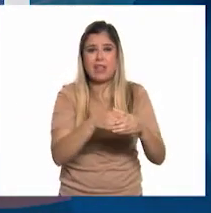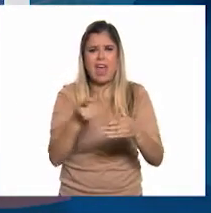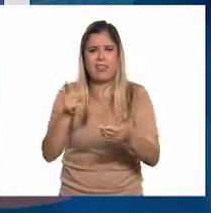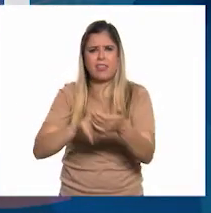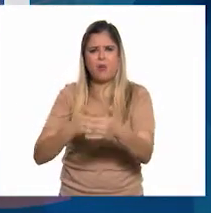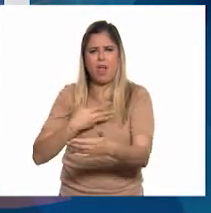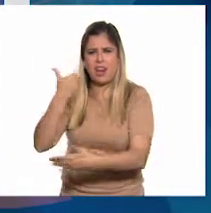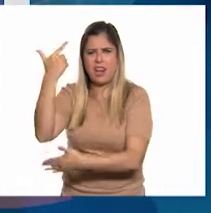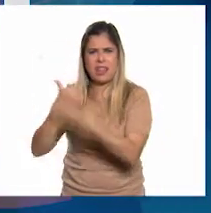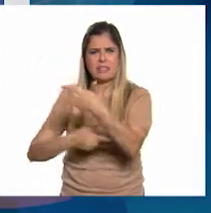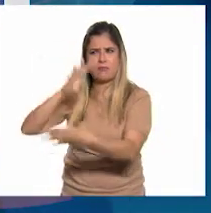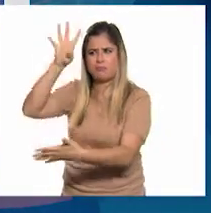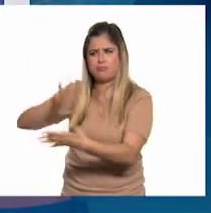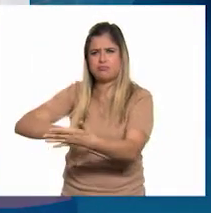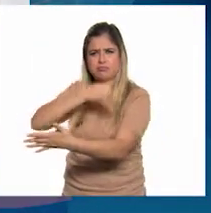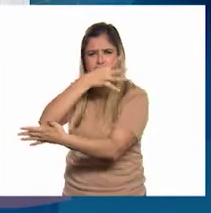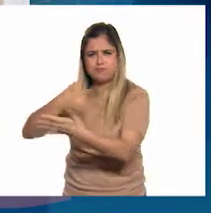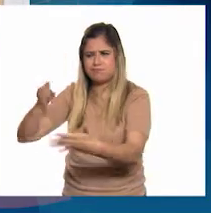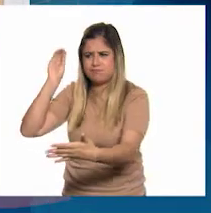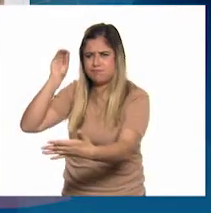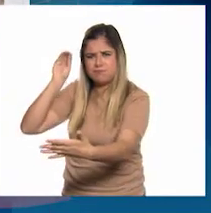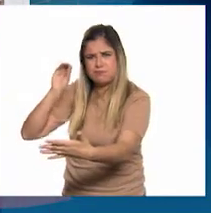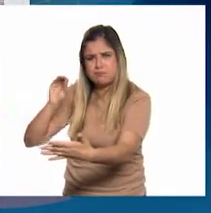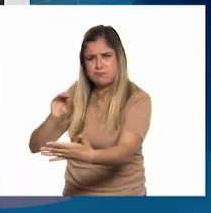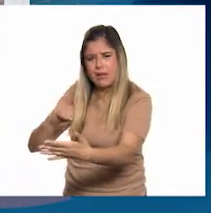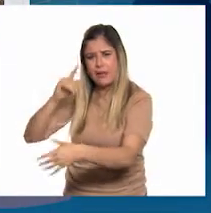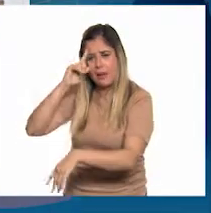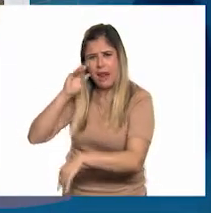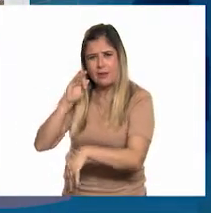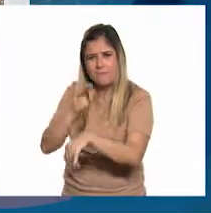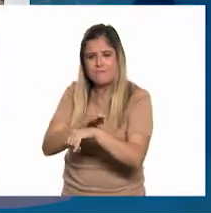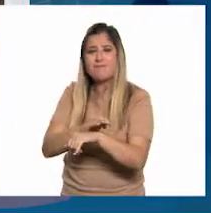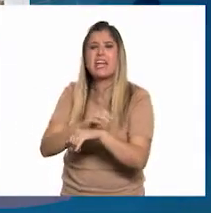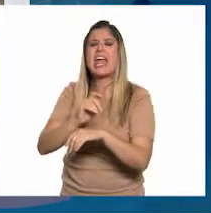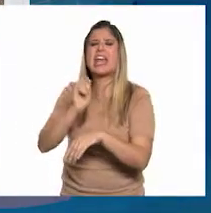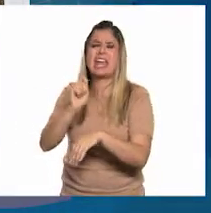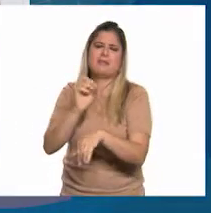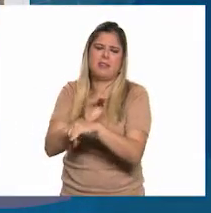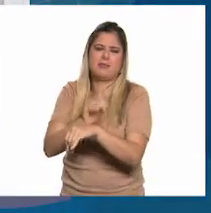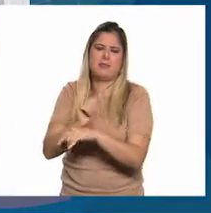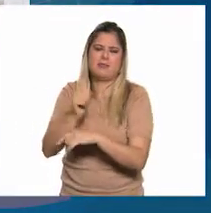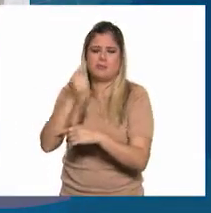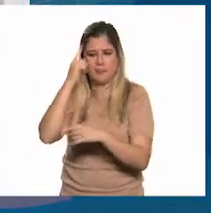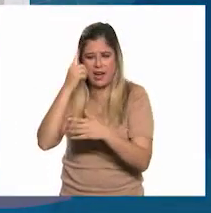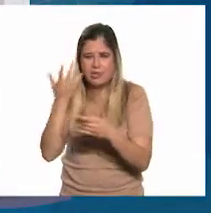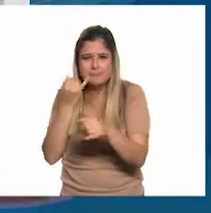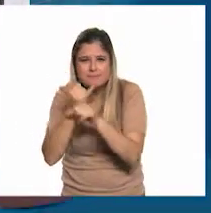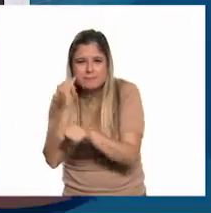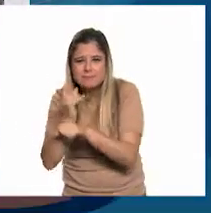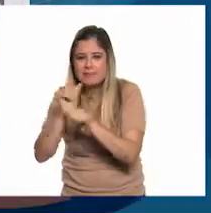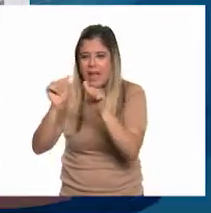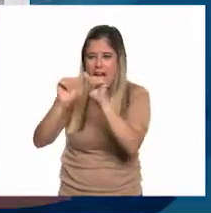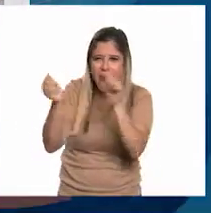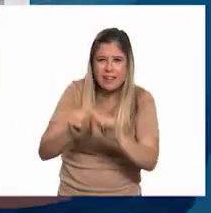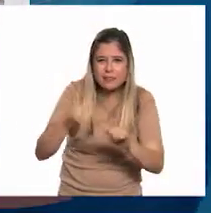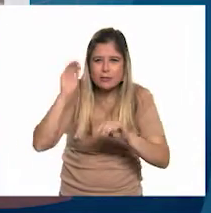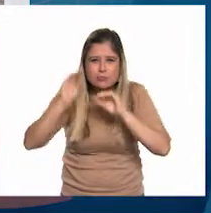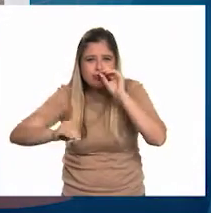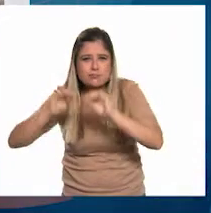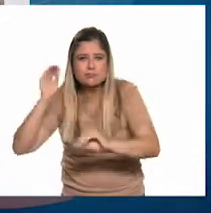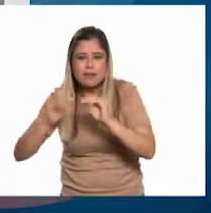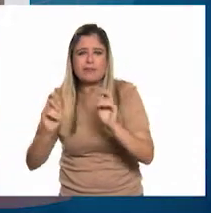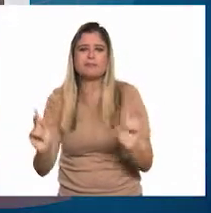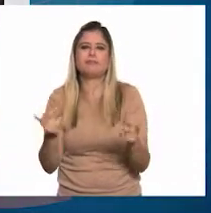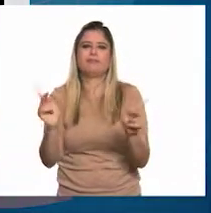que viven directa, se benefician directa o indirectamente porque todos los artesanos también